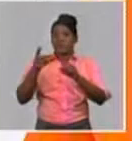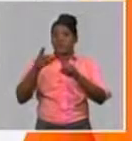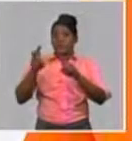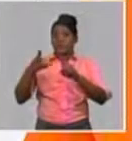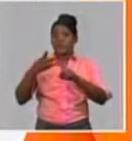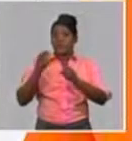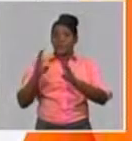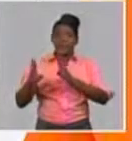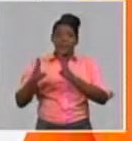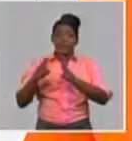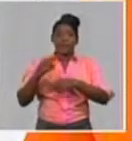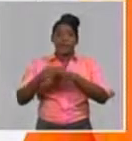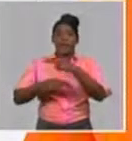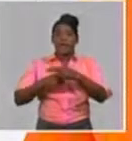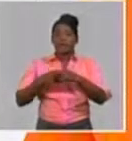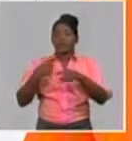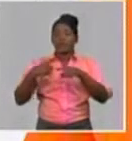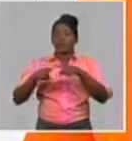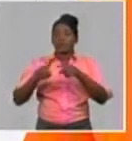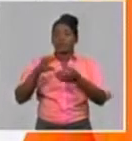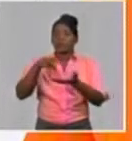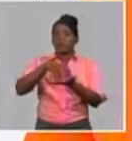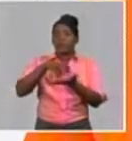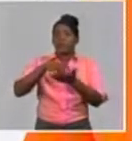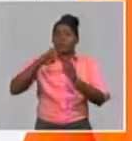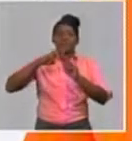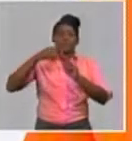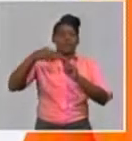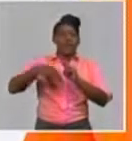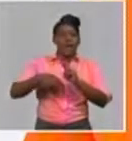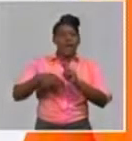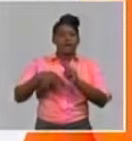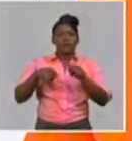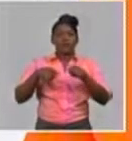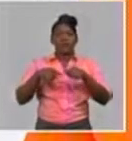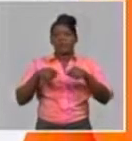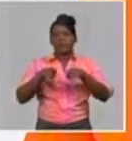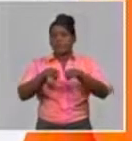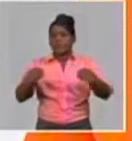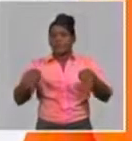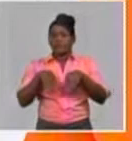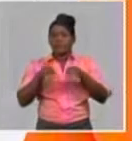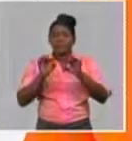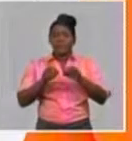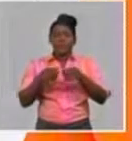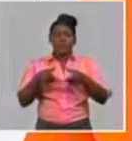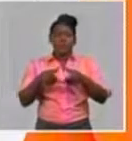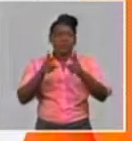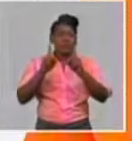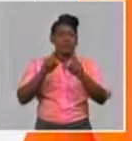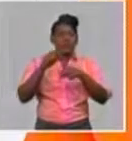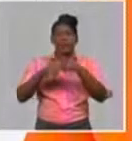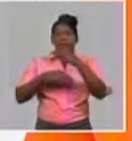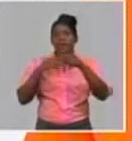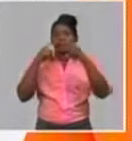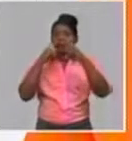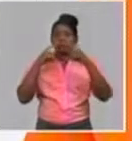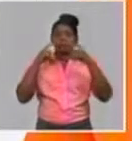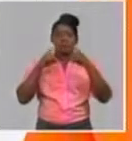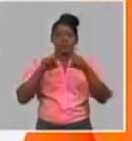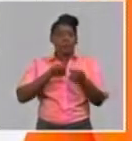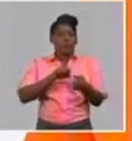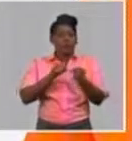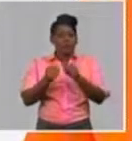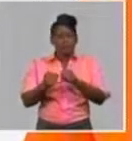del uso del nasobuco en teatros, salones y reuniones, así como en actividades productivas y de servicio público con impacto en diferentes comunidades y